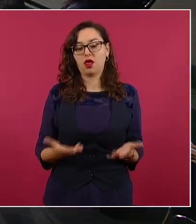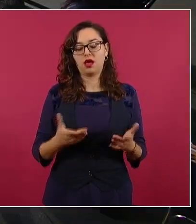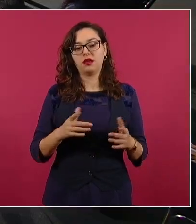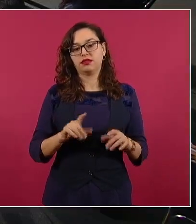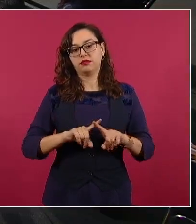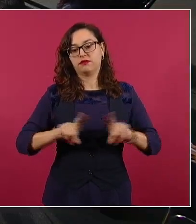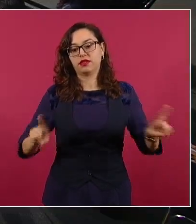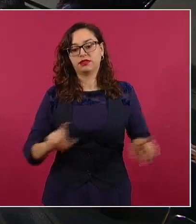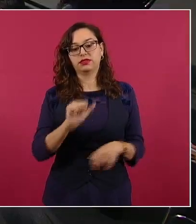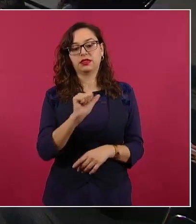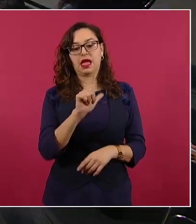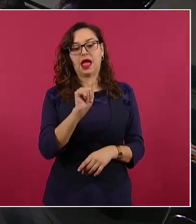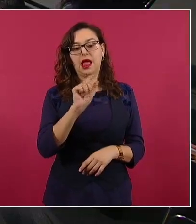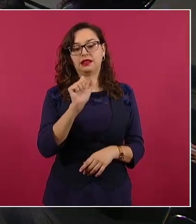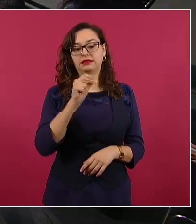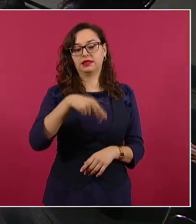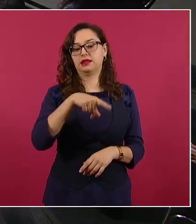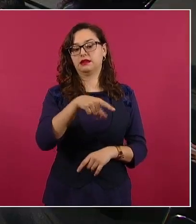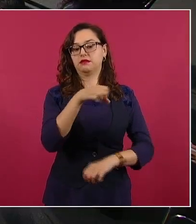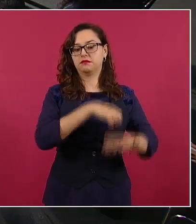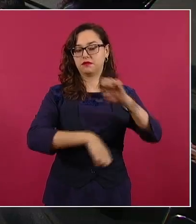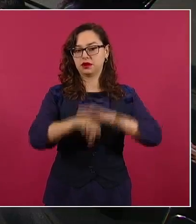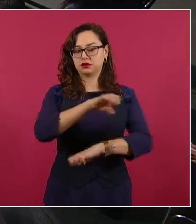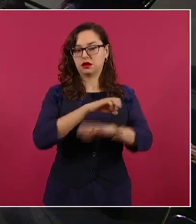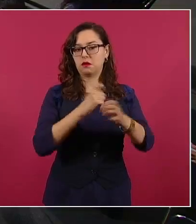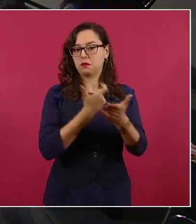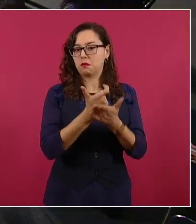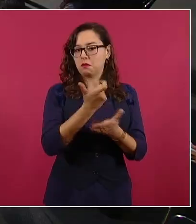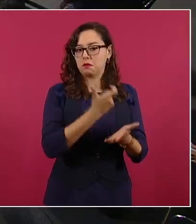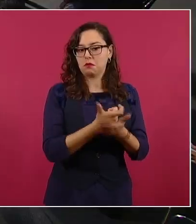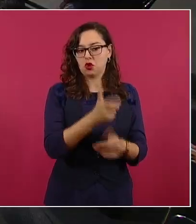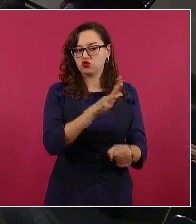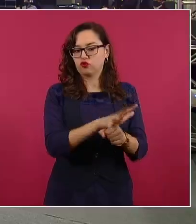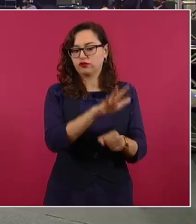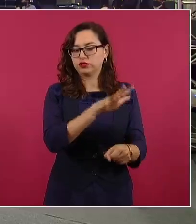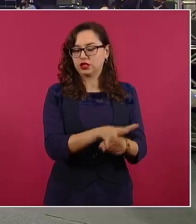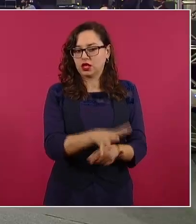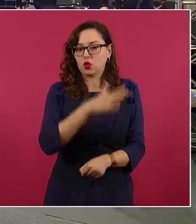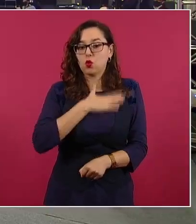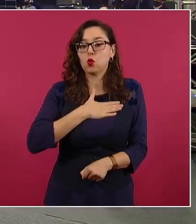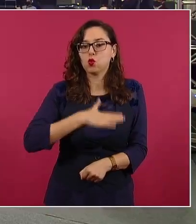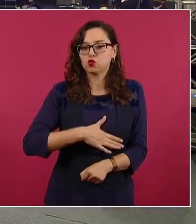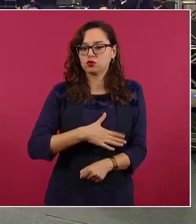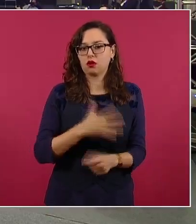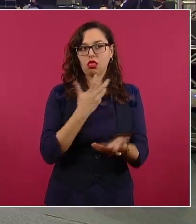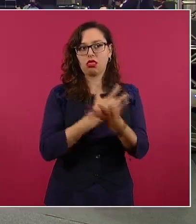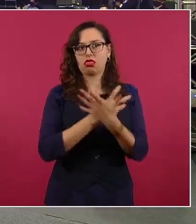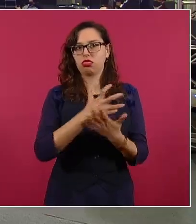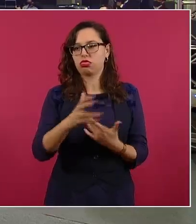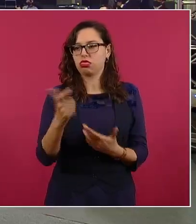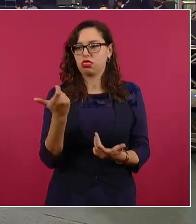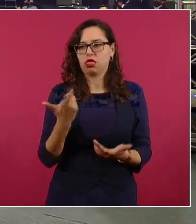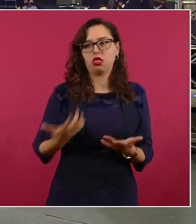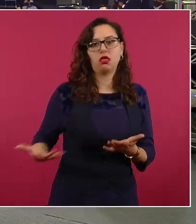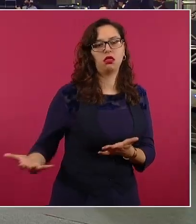Bueno, vamos a ampliar y vamos a invertir en